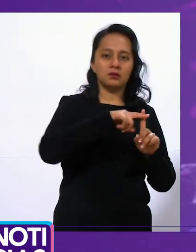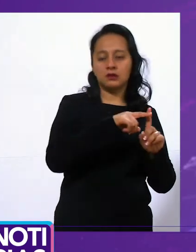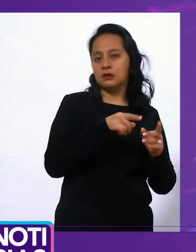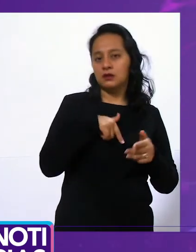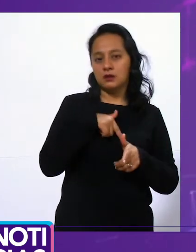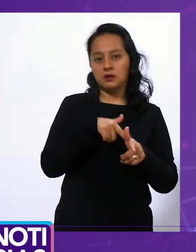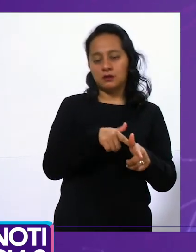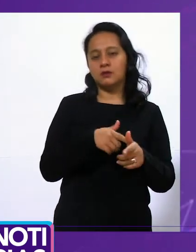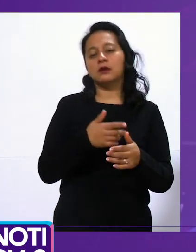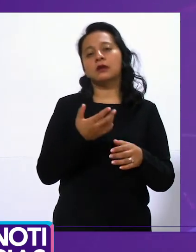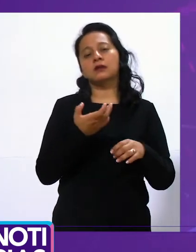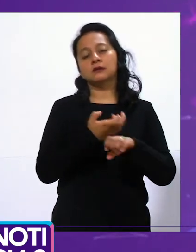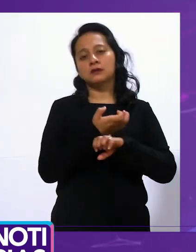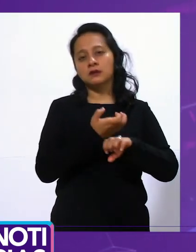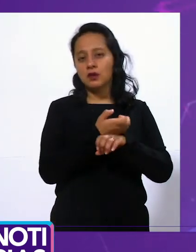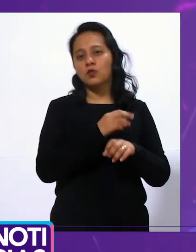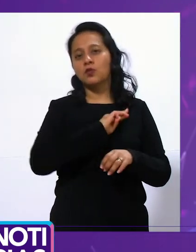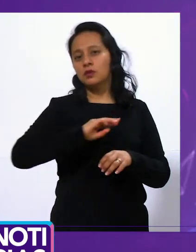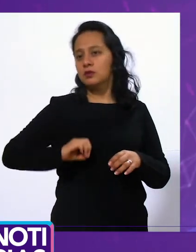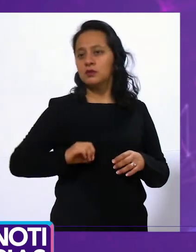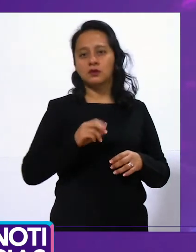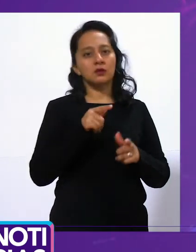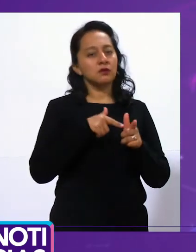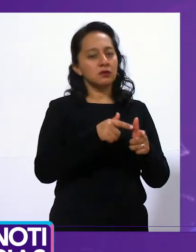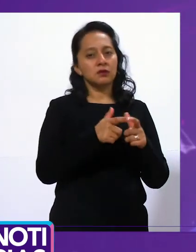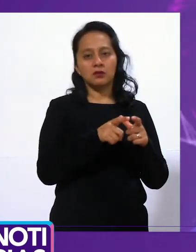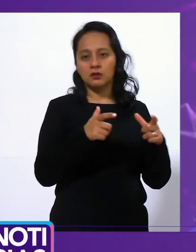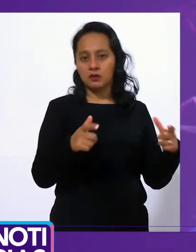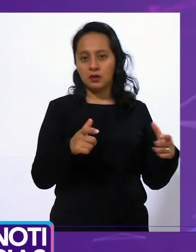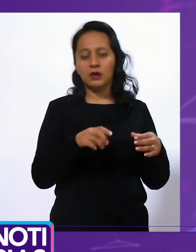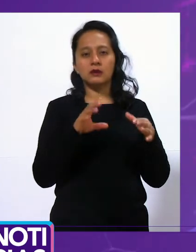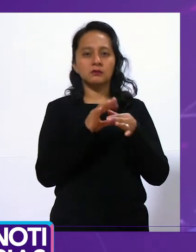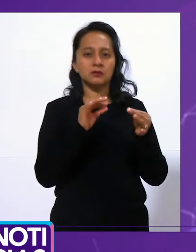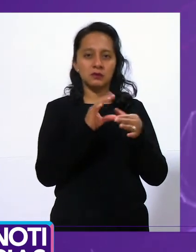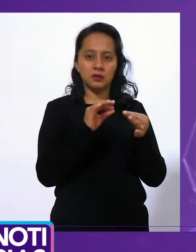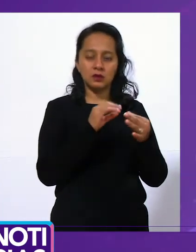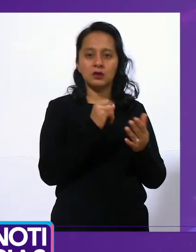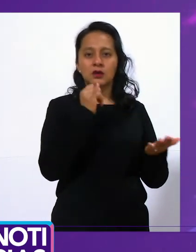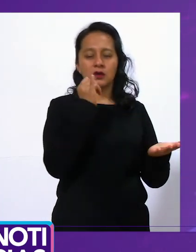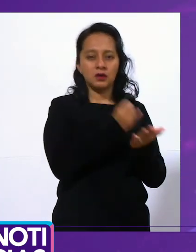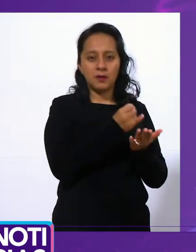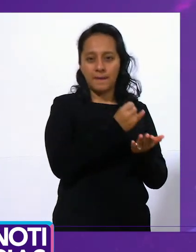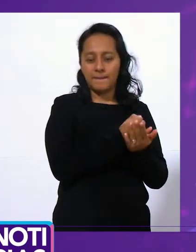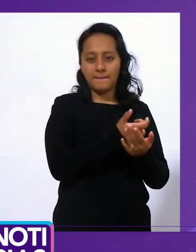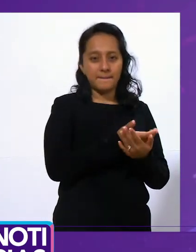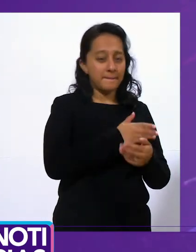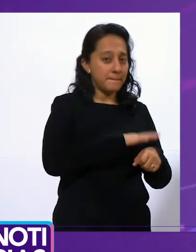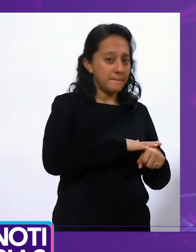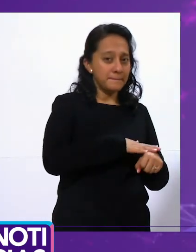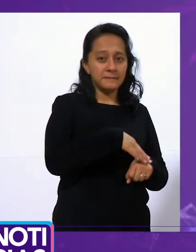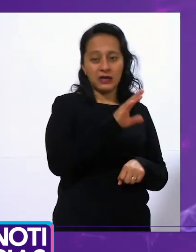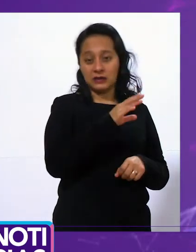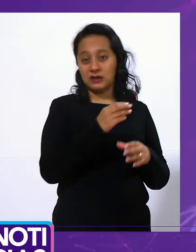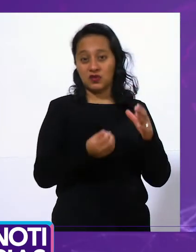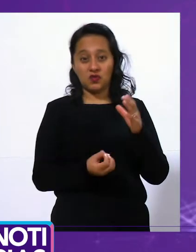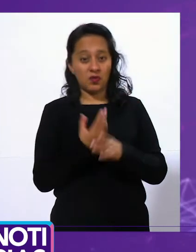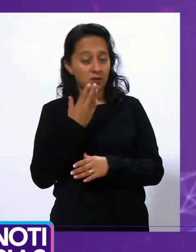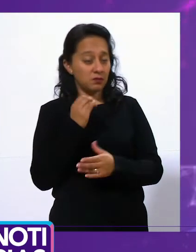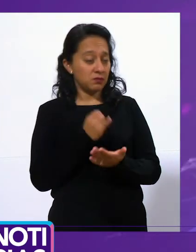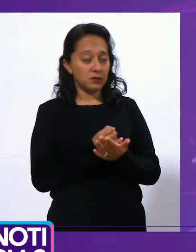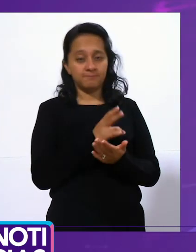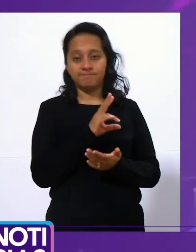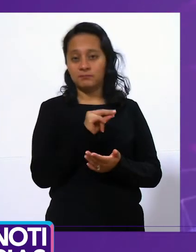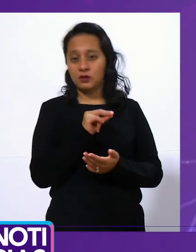sido el compromiso desde la entrada de la administración. Señaló que habrán de esperar hasta que la ley de ingresos aprobada por